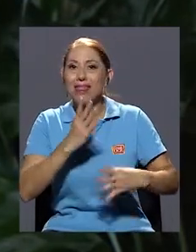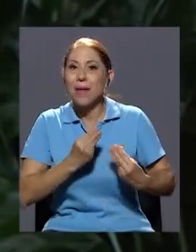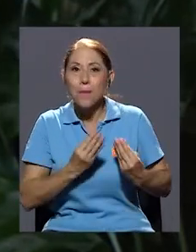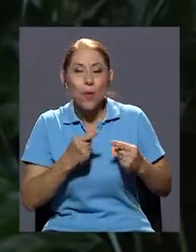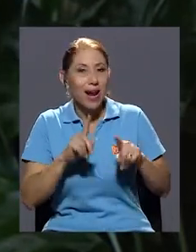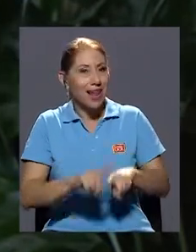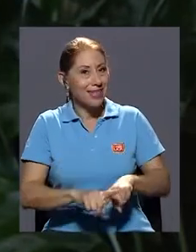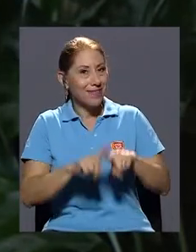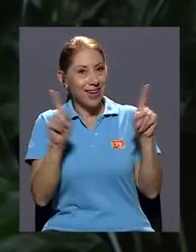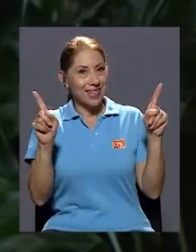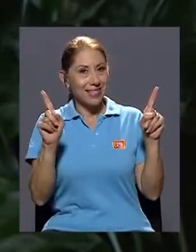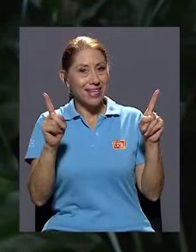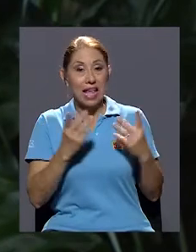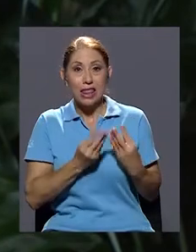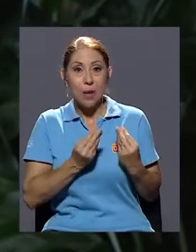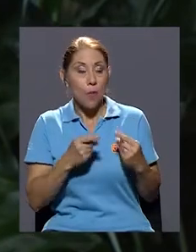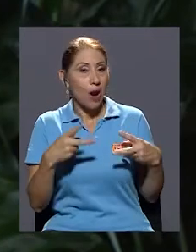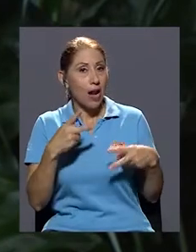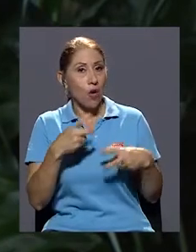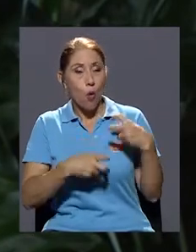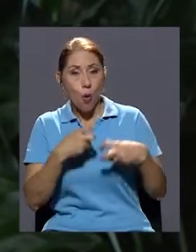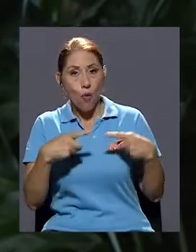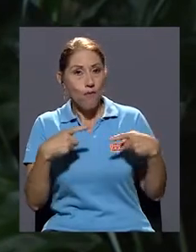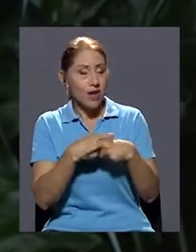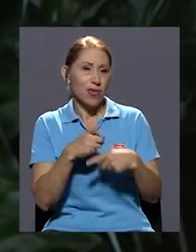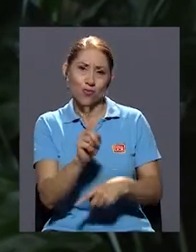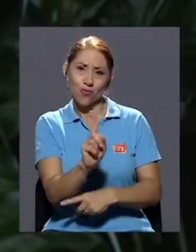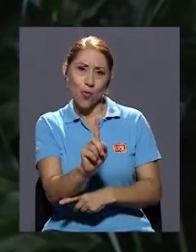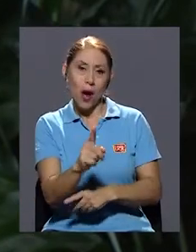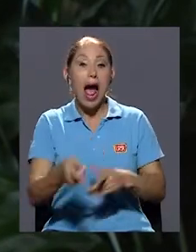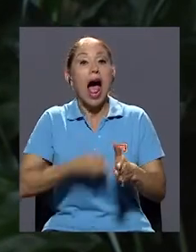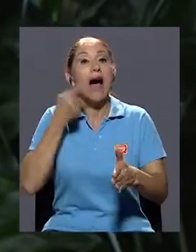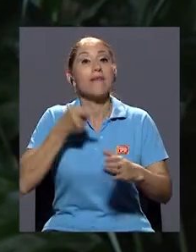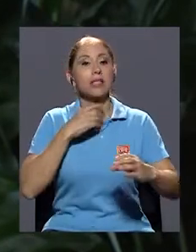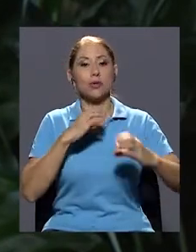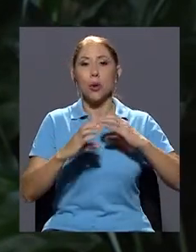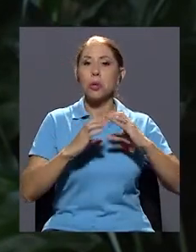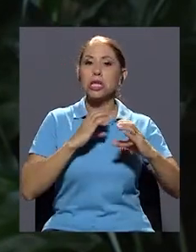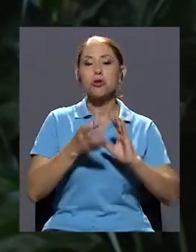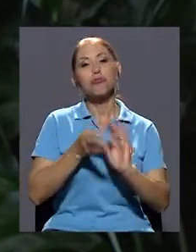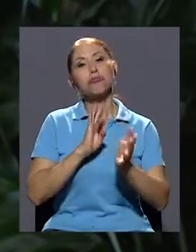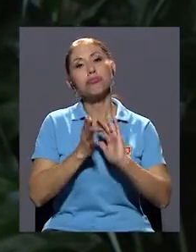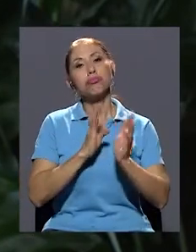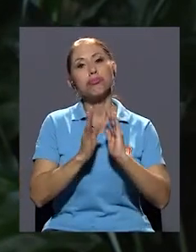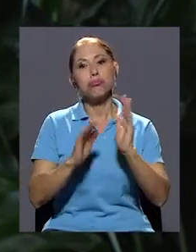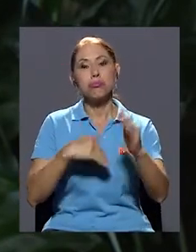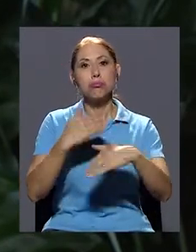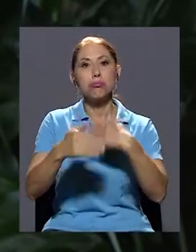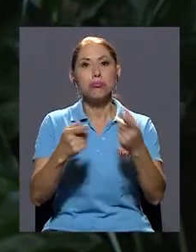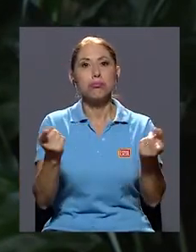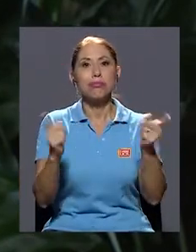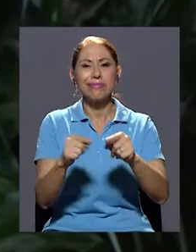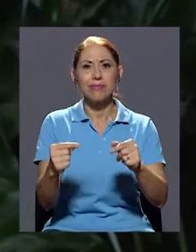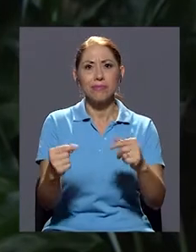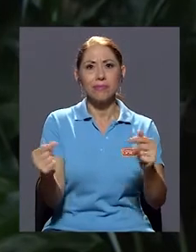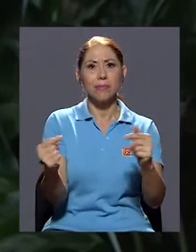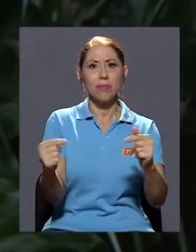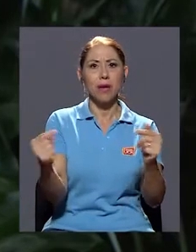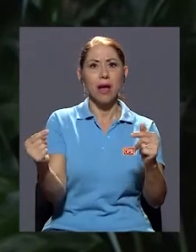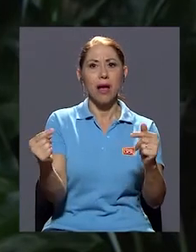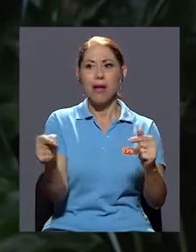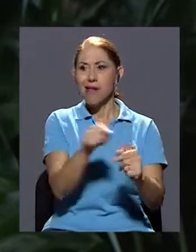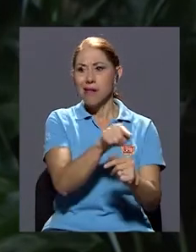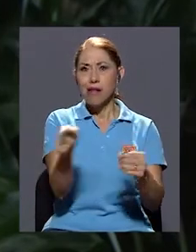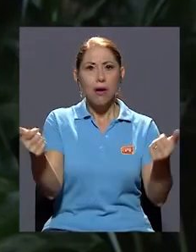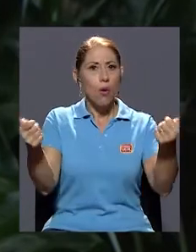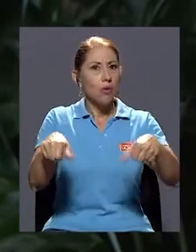que tenerle temor al conflicto. A veces, una conversación puede terminar en una discusión y ambas partes no logran